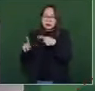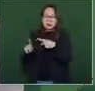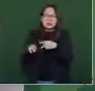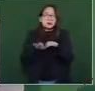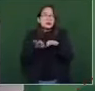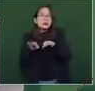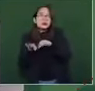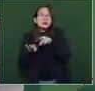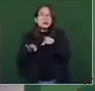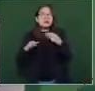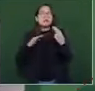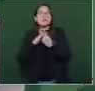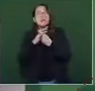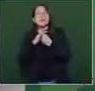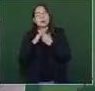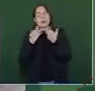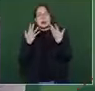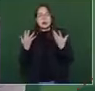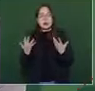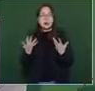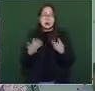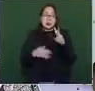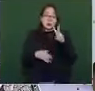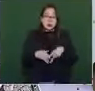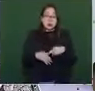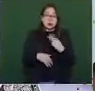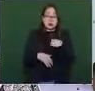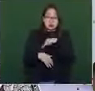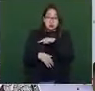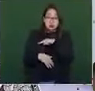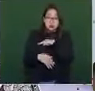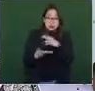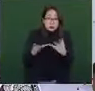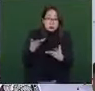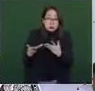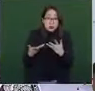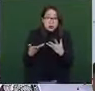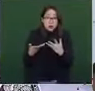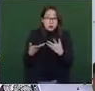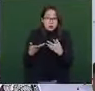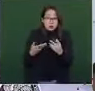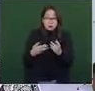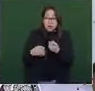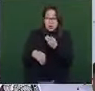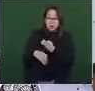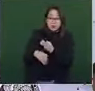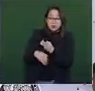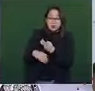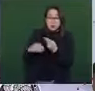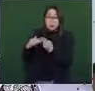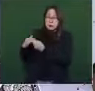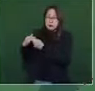También decirles que no permitimos en ningún caso que